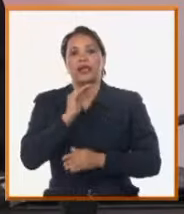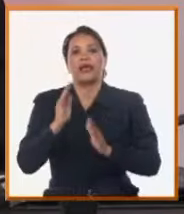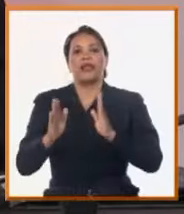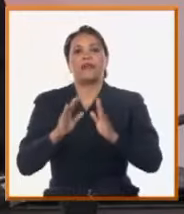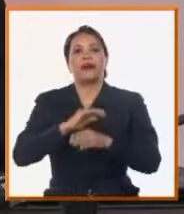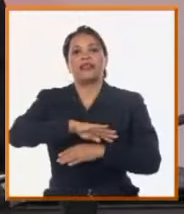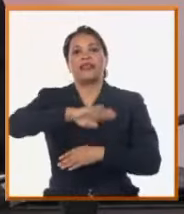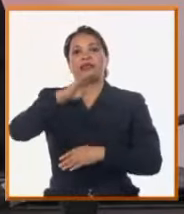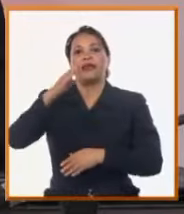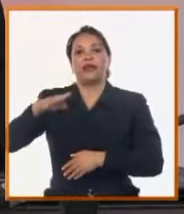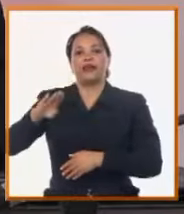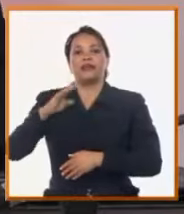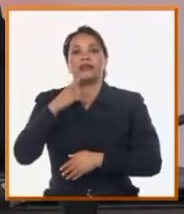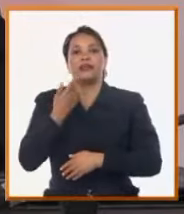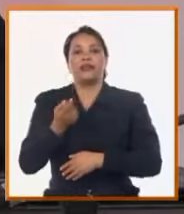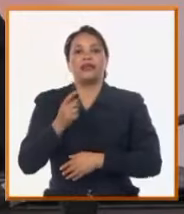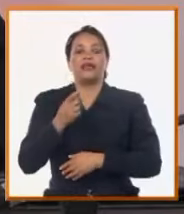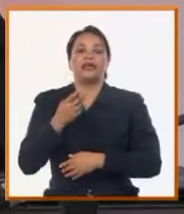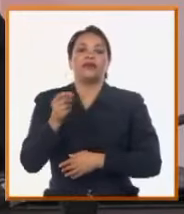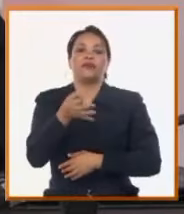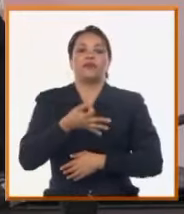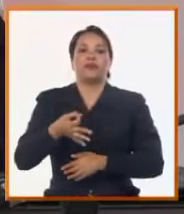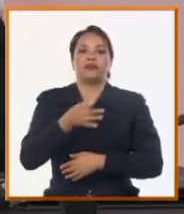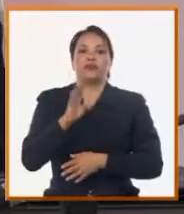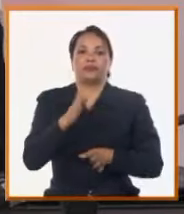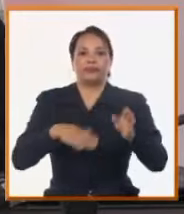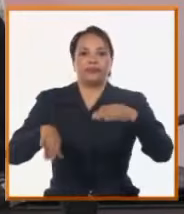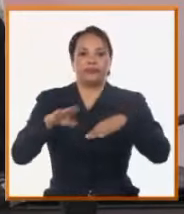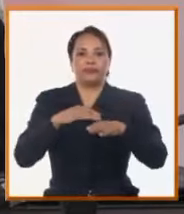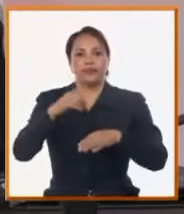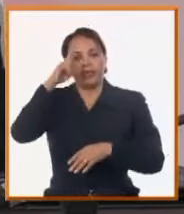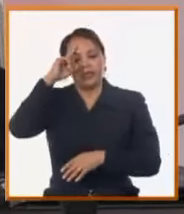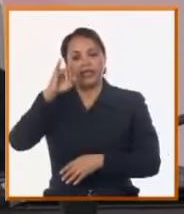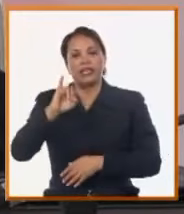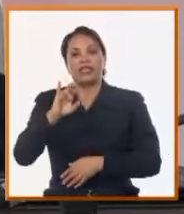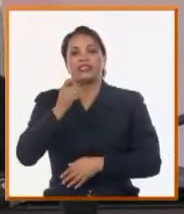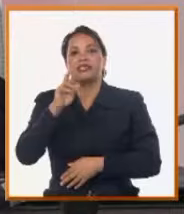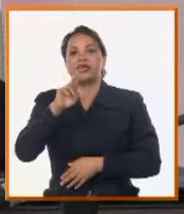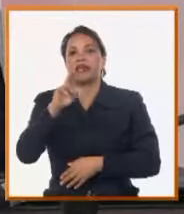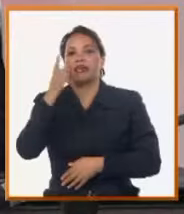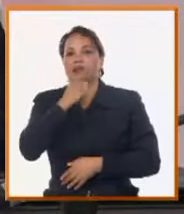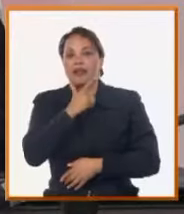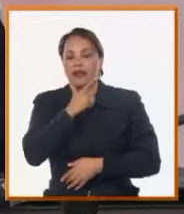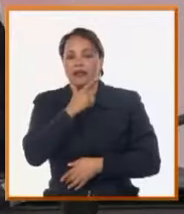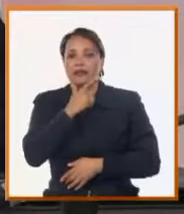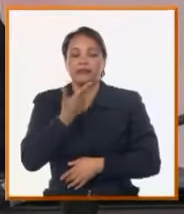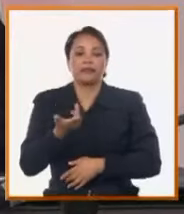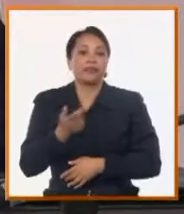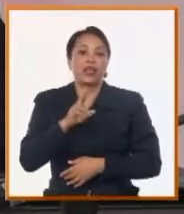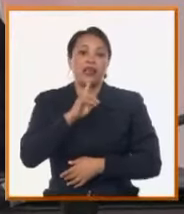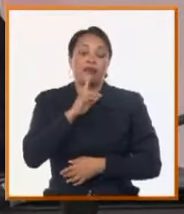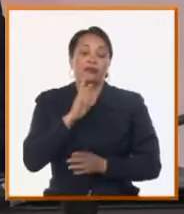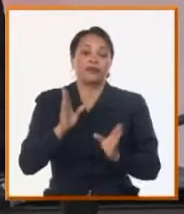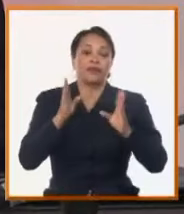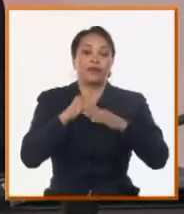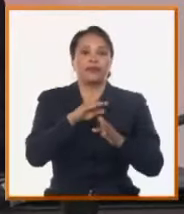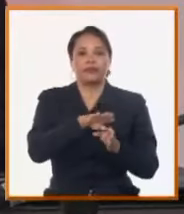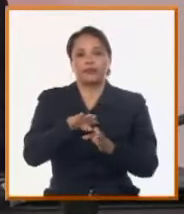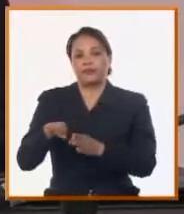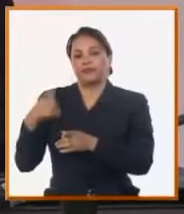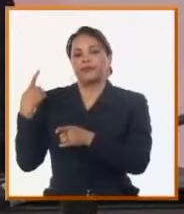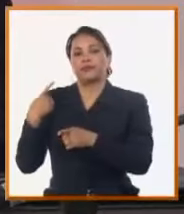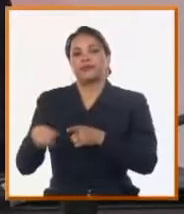Ceibacoli y la sierra en el municipio de Playa que se abastecen de Coscuyuela. Escribió también